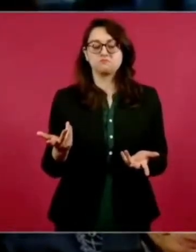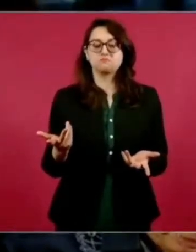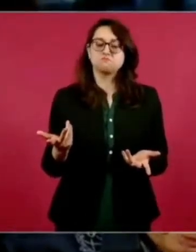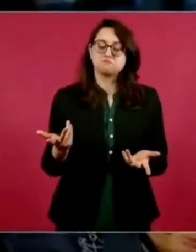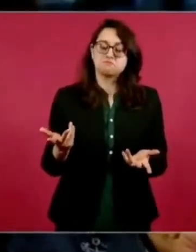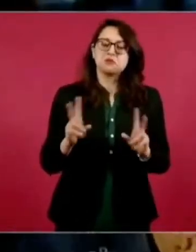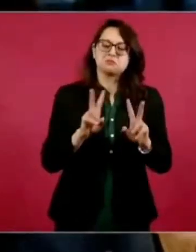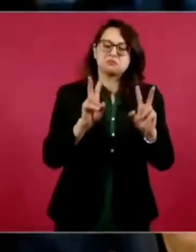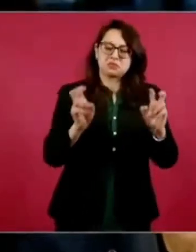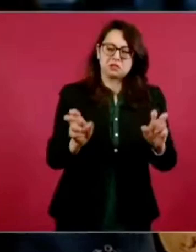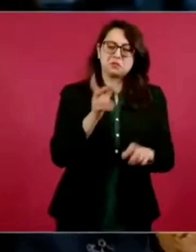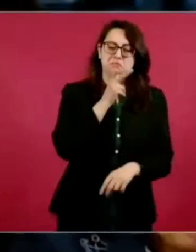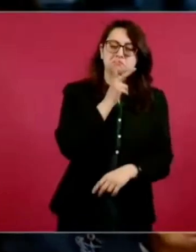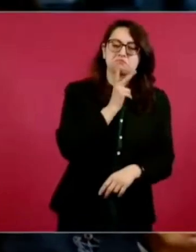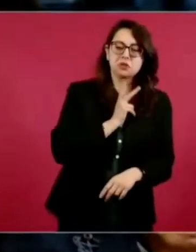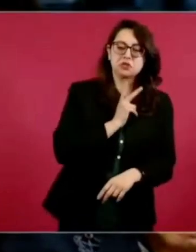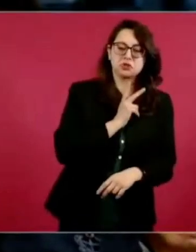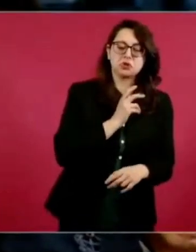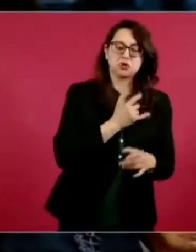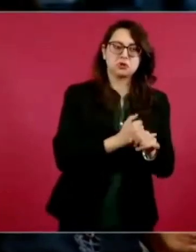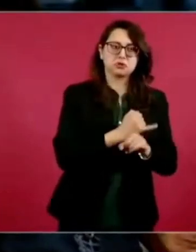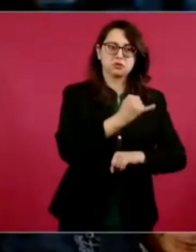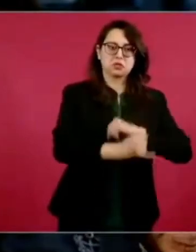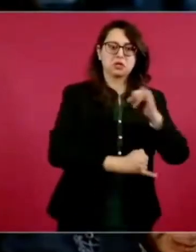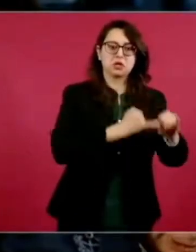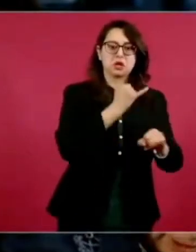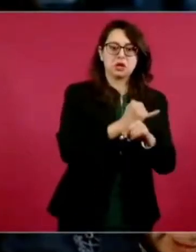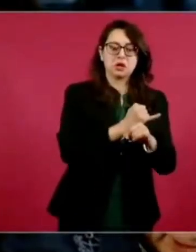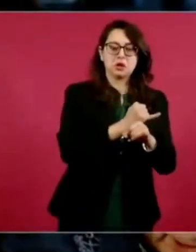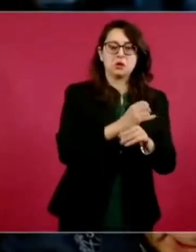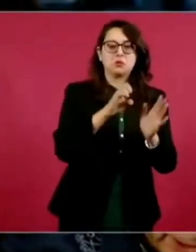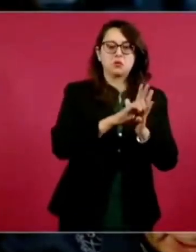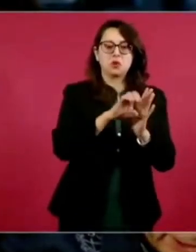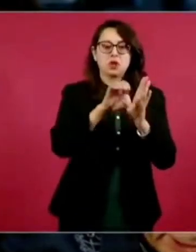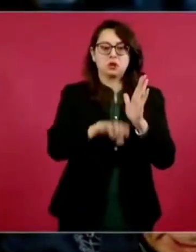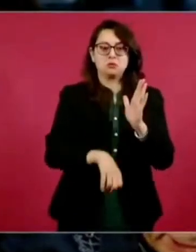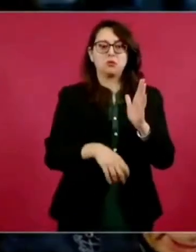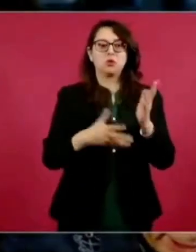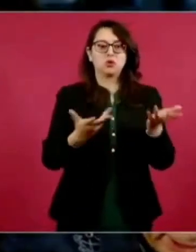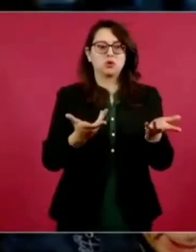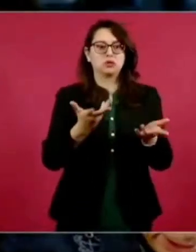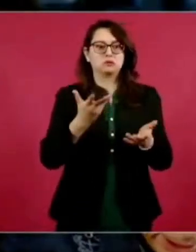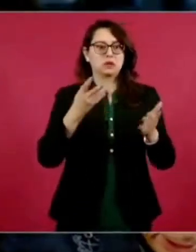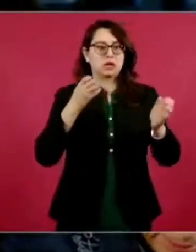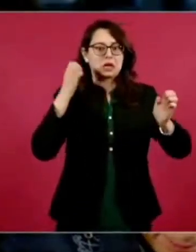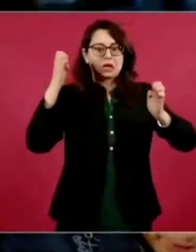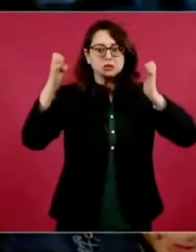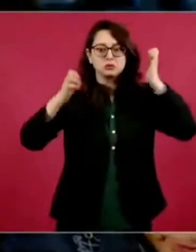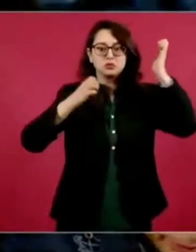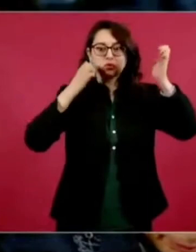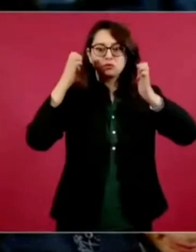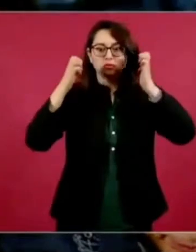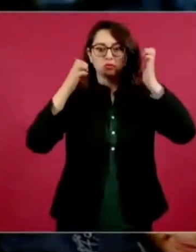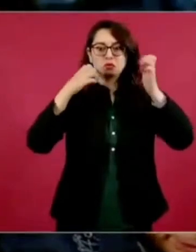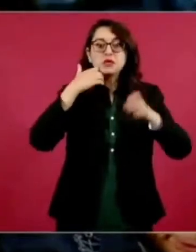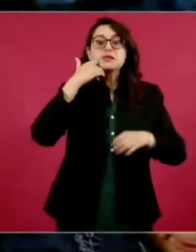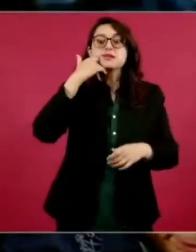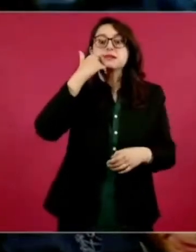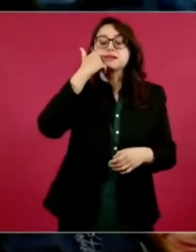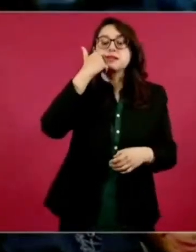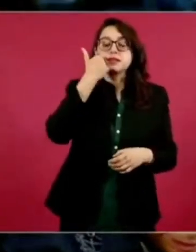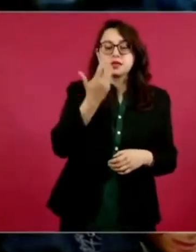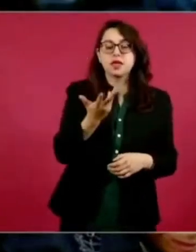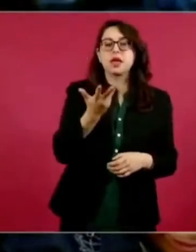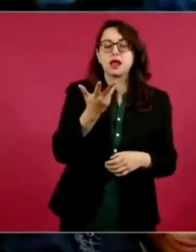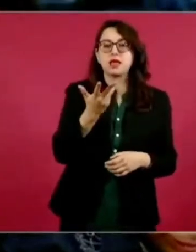importantes internacionales como el Expo Oil y Gas, o petróleo y gas, que se va a llevar a cabo del